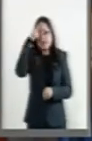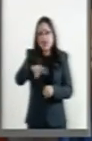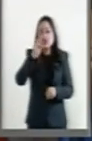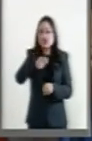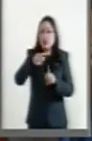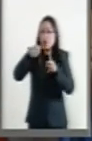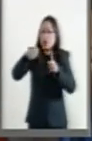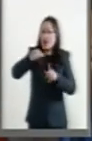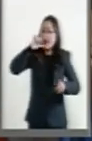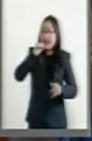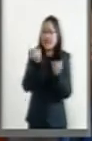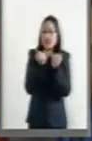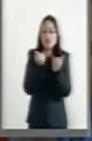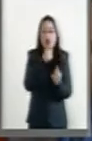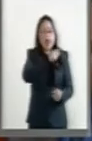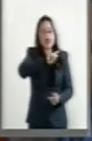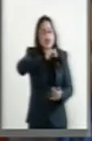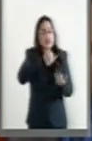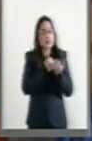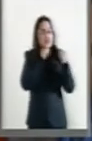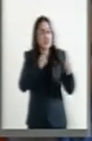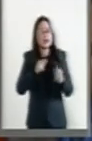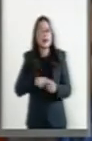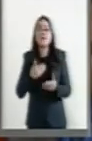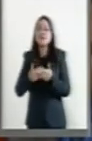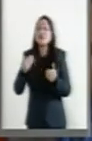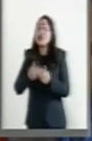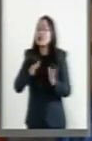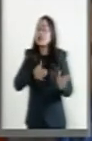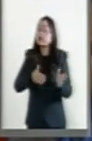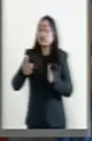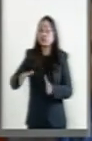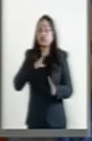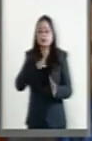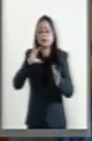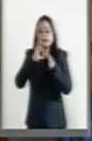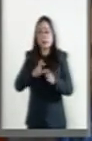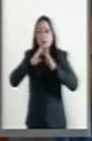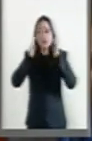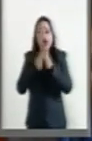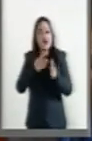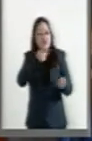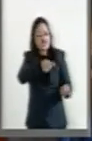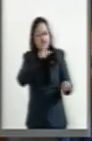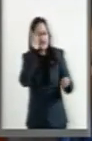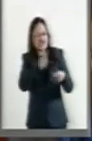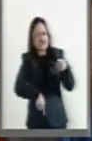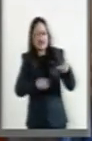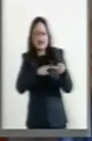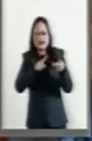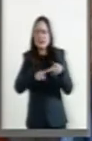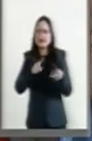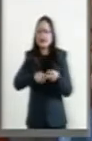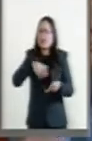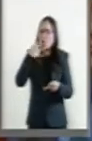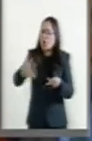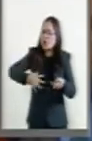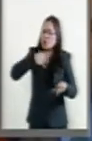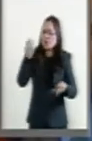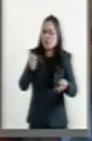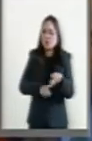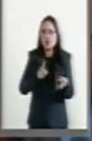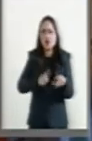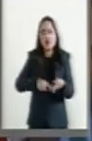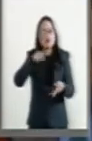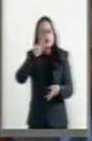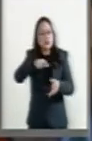similar. La fallida guerra contra el narco, la consolidación de la violencia como lenguaje público, la corrupción que erosiona y merma